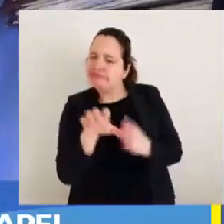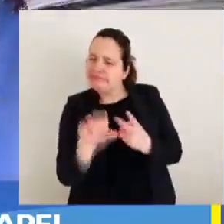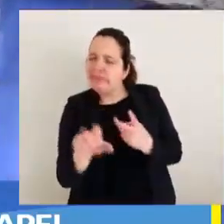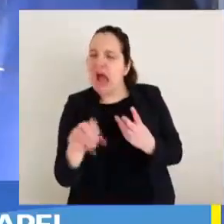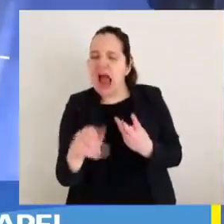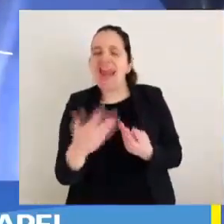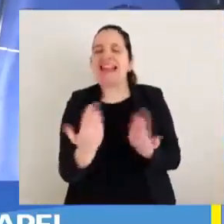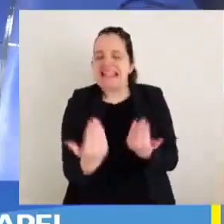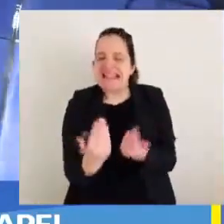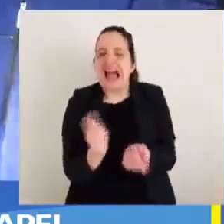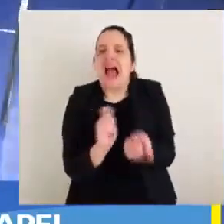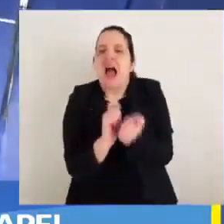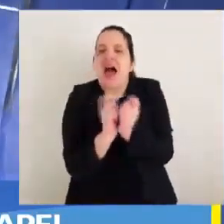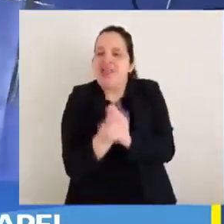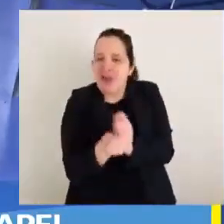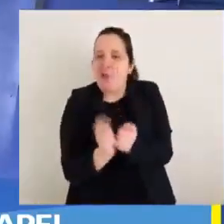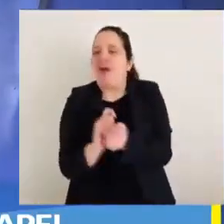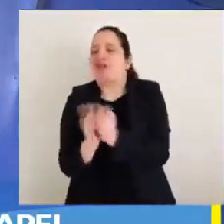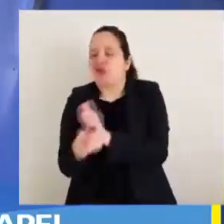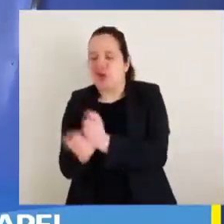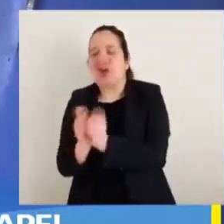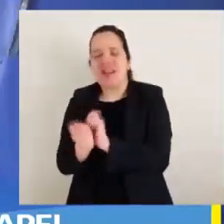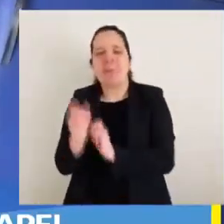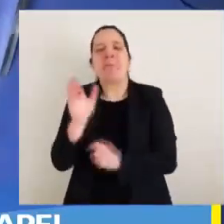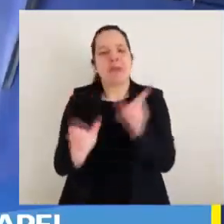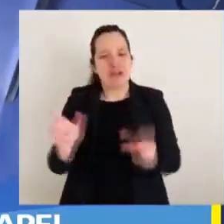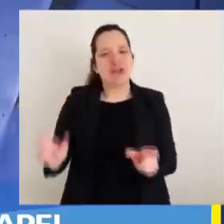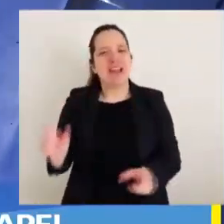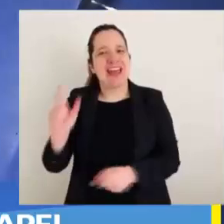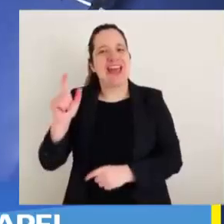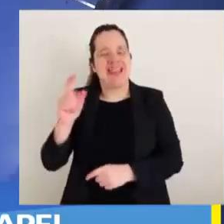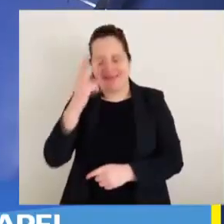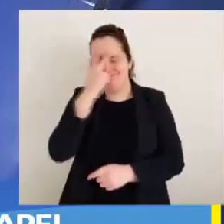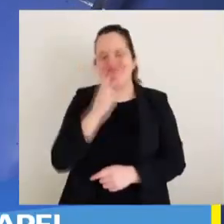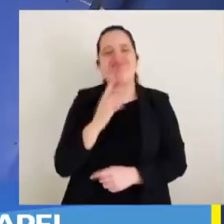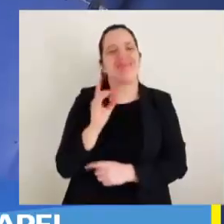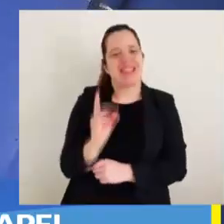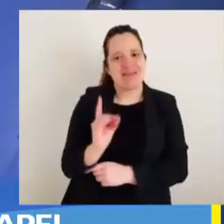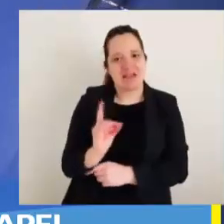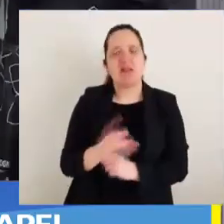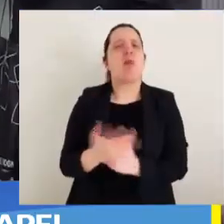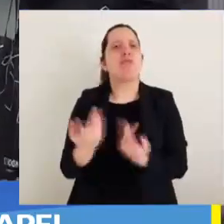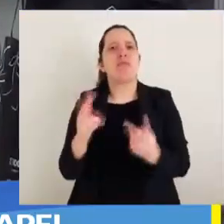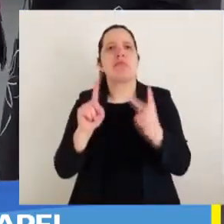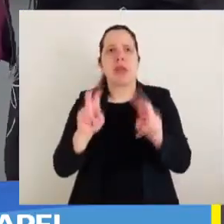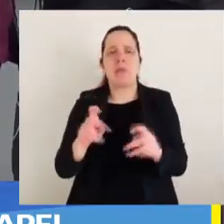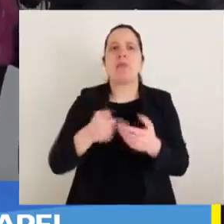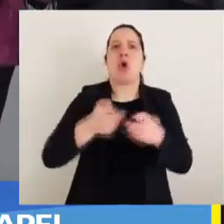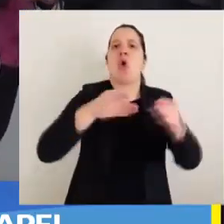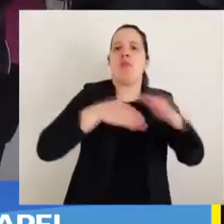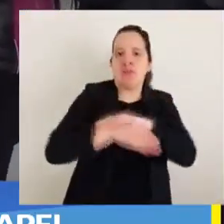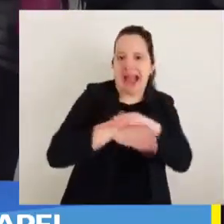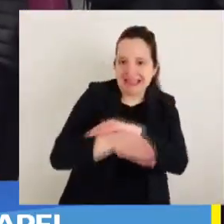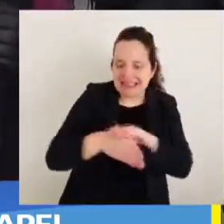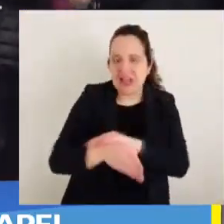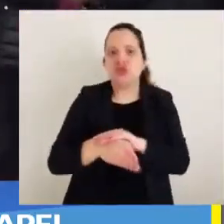específicas para personas con discapacidad, especialmente en áreas relacionadas con la comunicación, acceso y tránsito